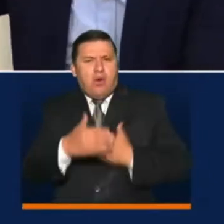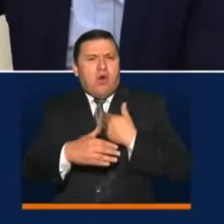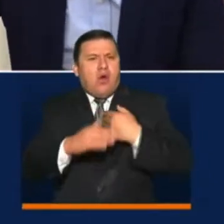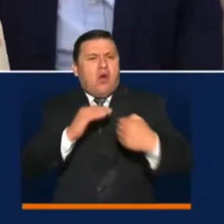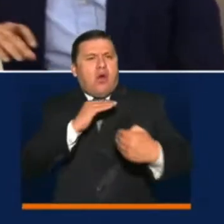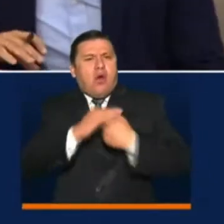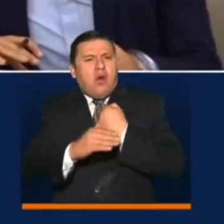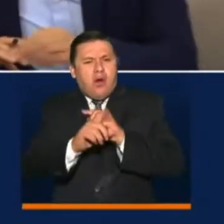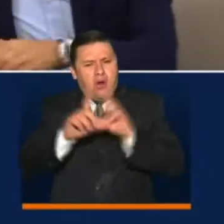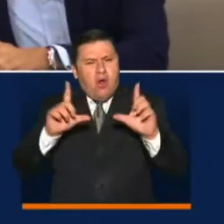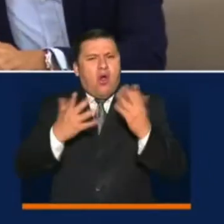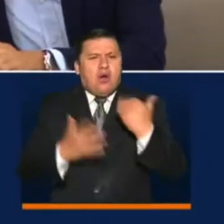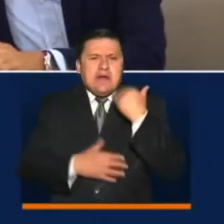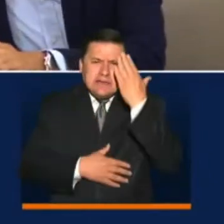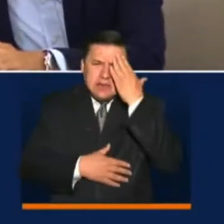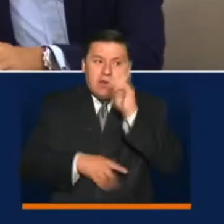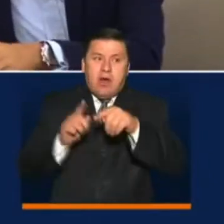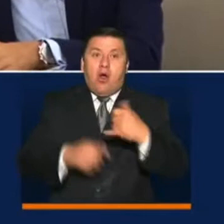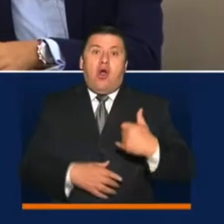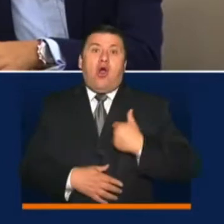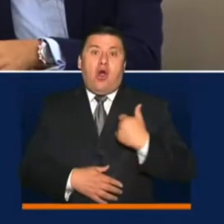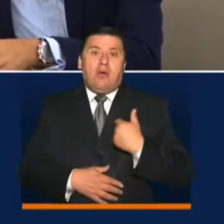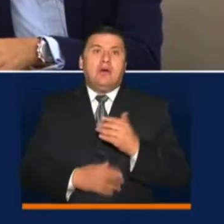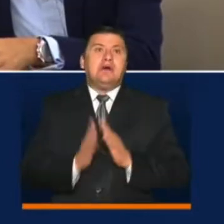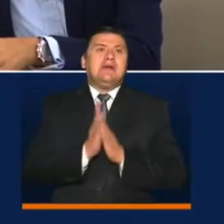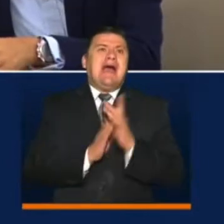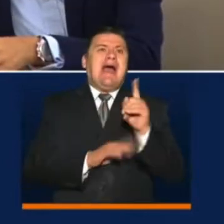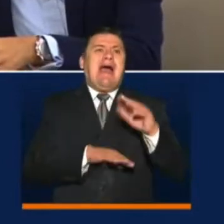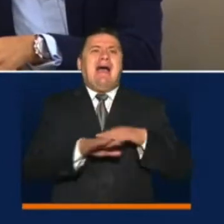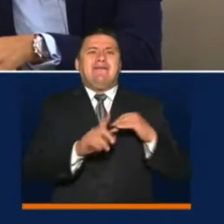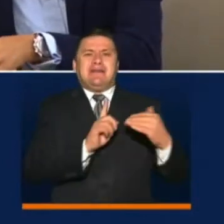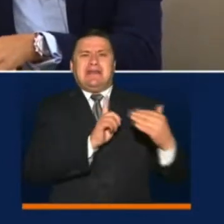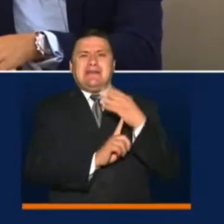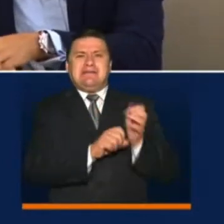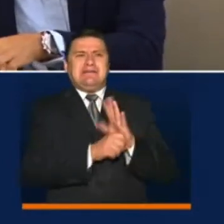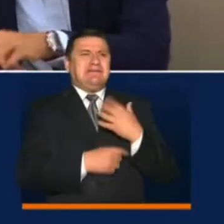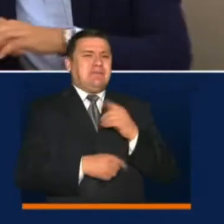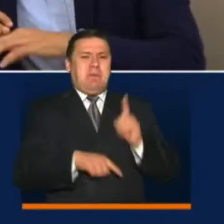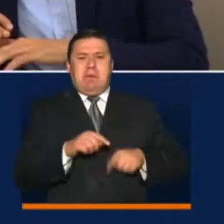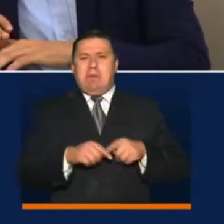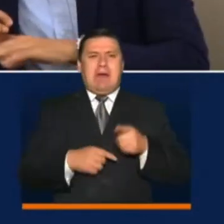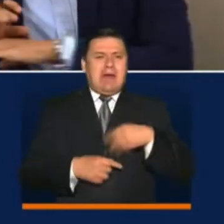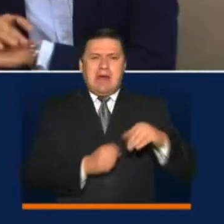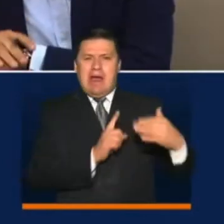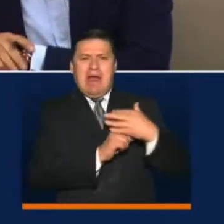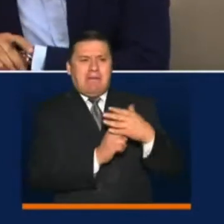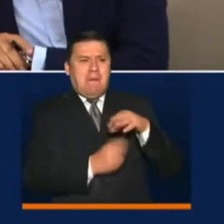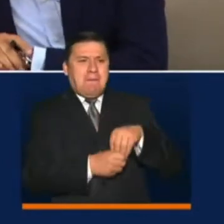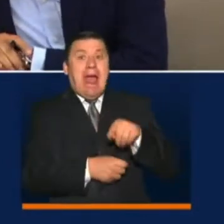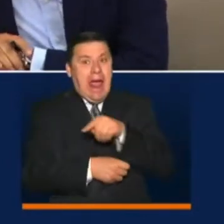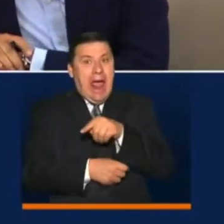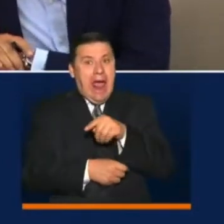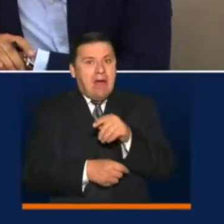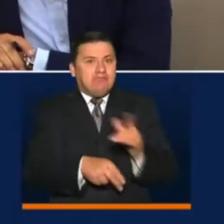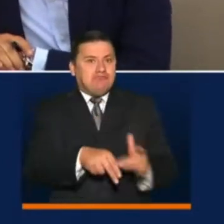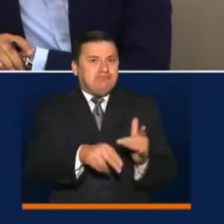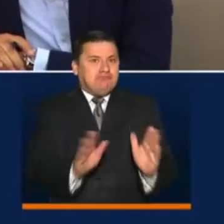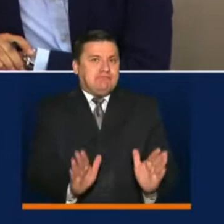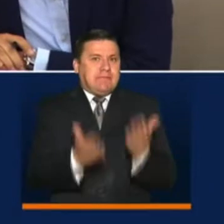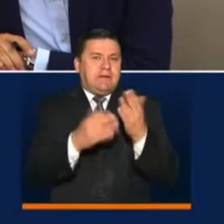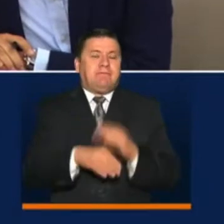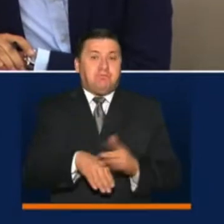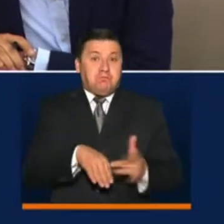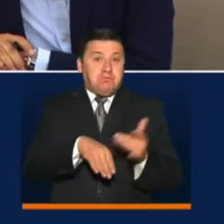entrar también a esta plataforma, también a muchos jóvenes que se han visto afectados por la situación del COVID-19, pero algo también muy importante y es la